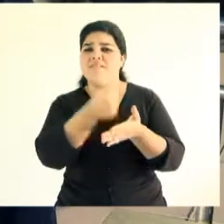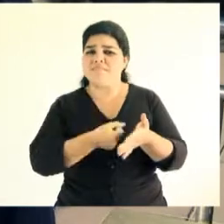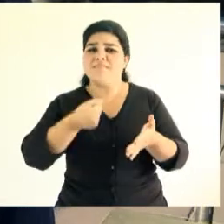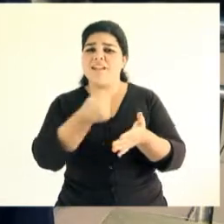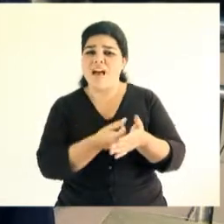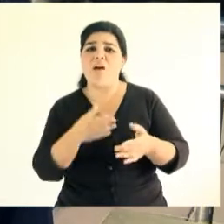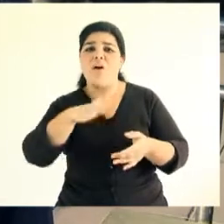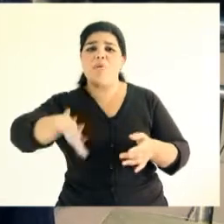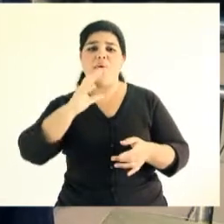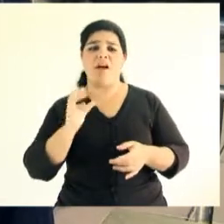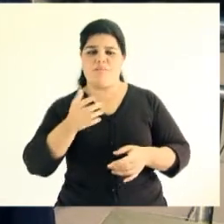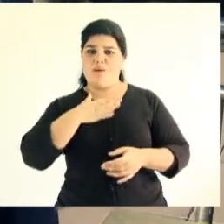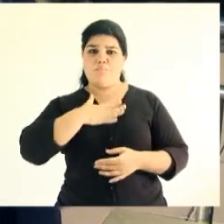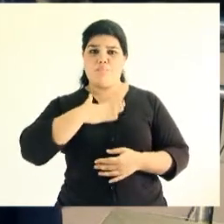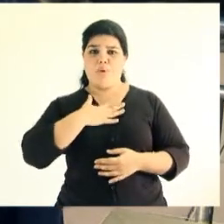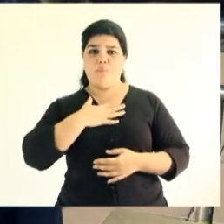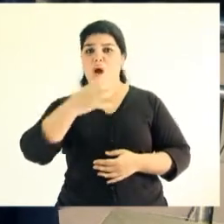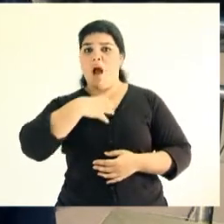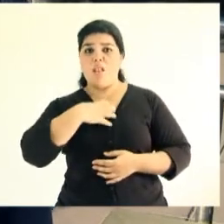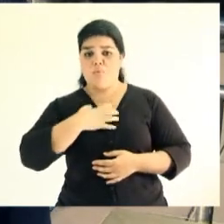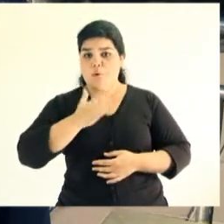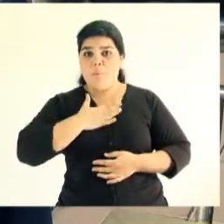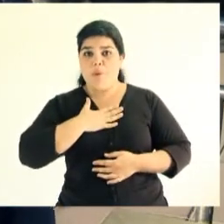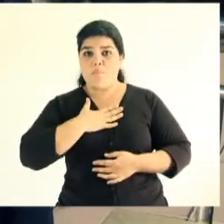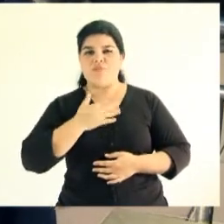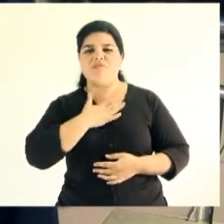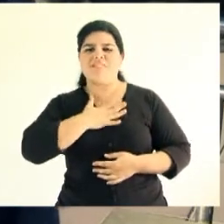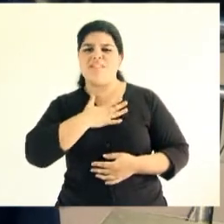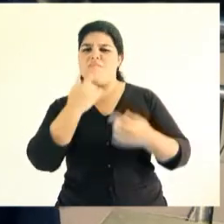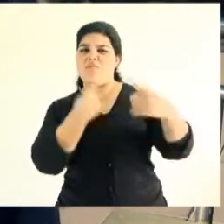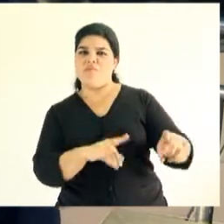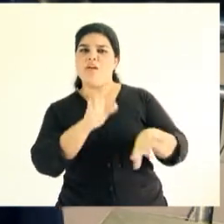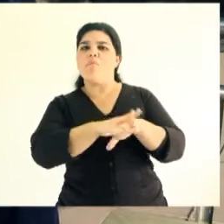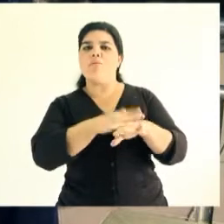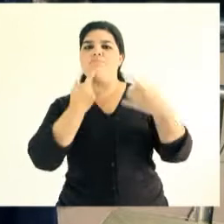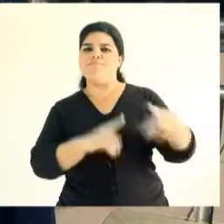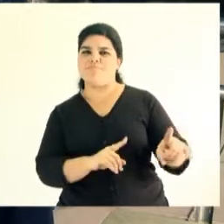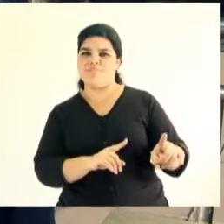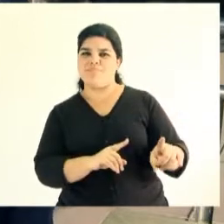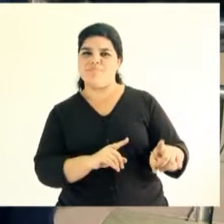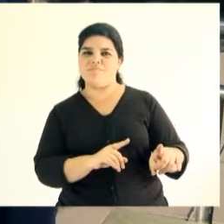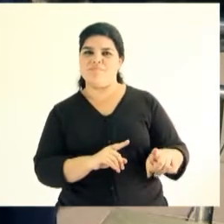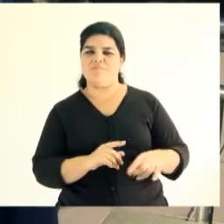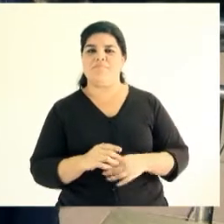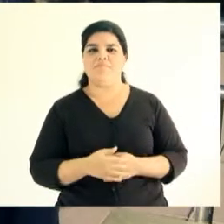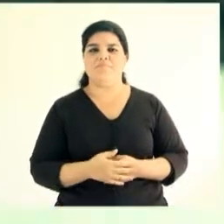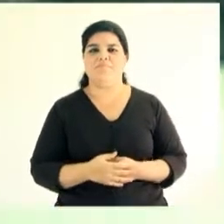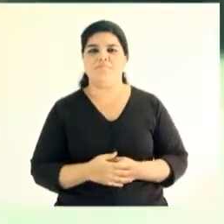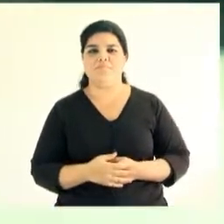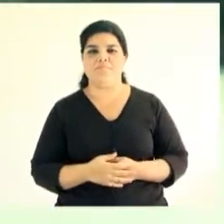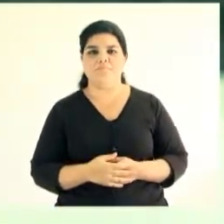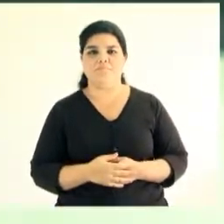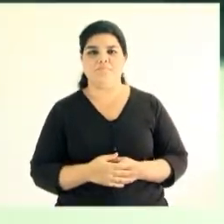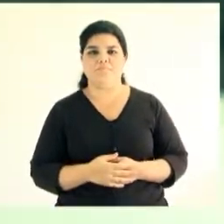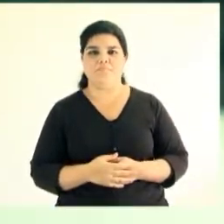en este espacio que encima es propio entonces el sentimiento es distinto, la responsabilidad distinta y el compromiso es distinto